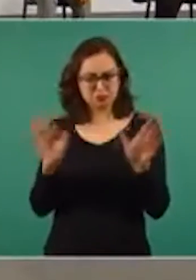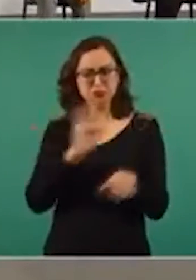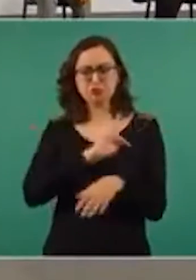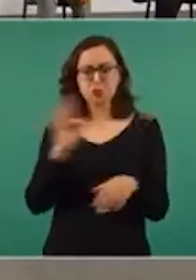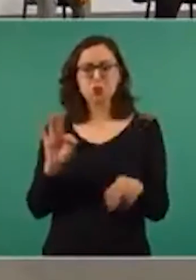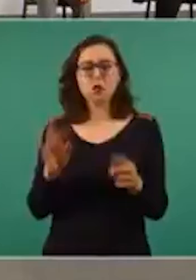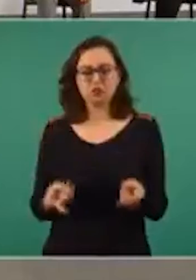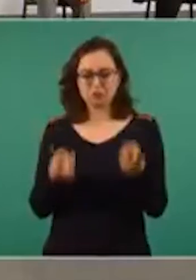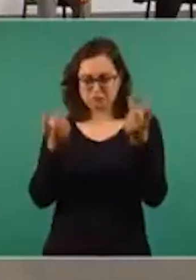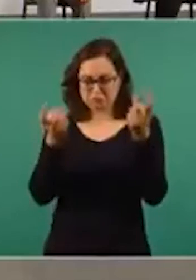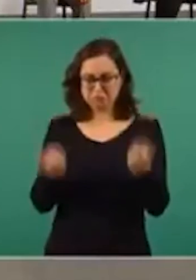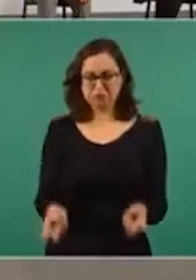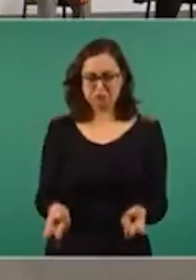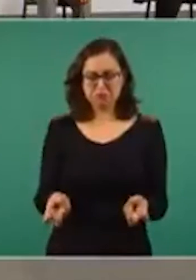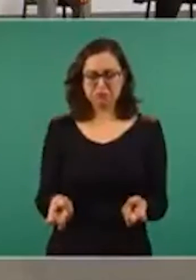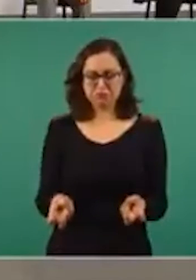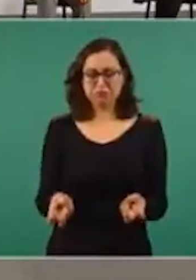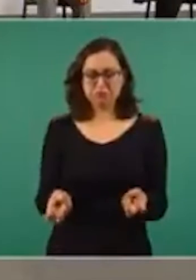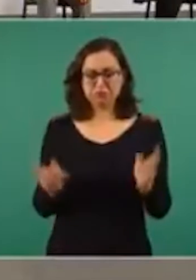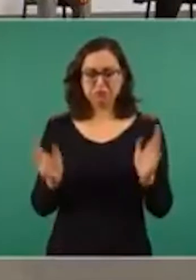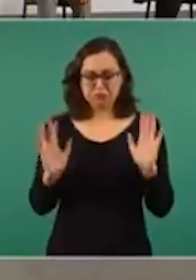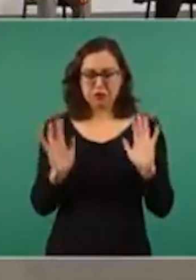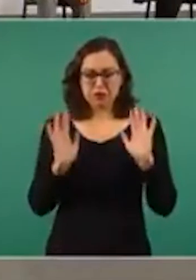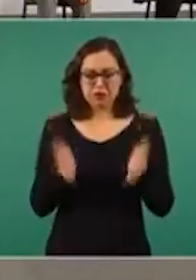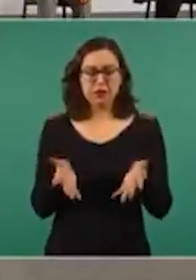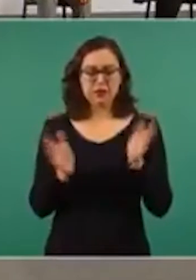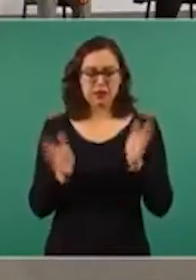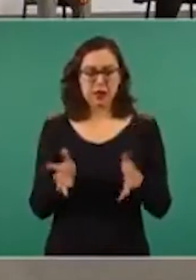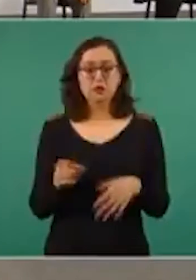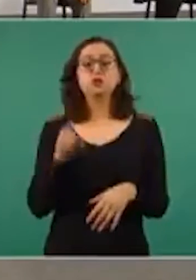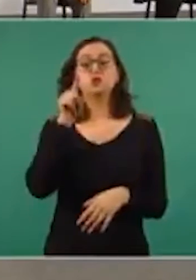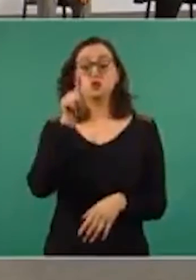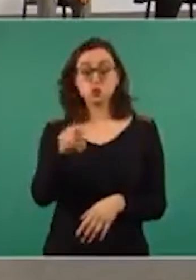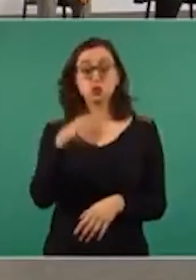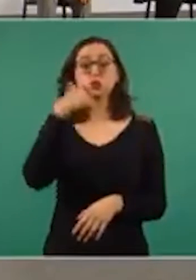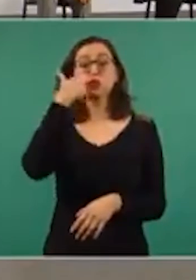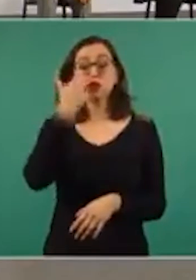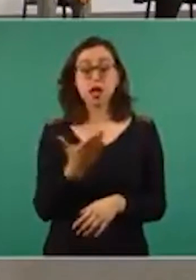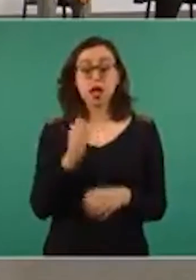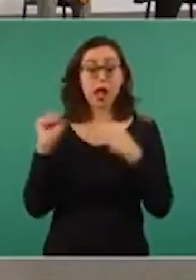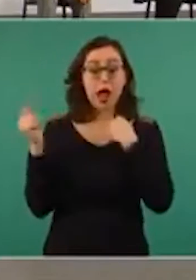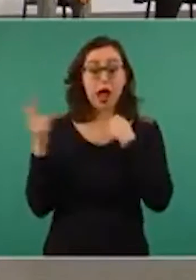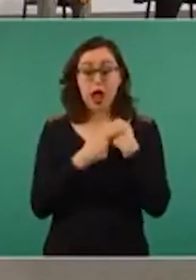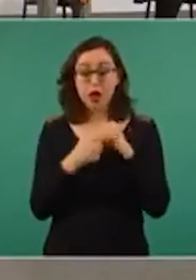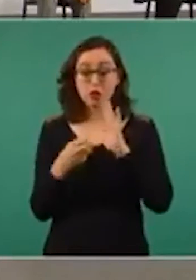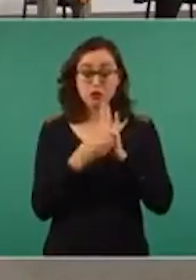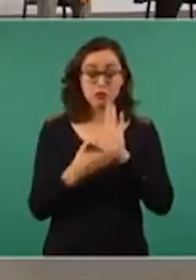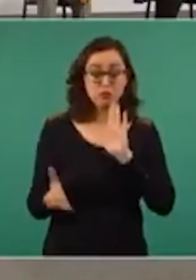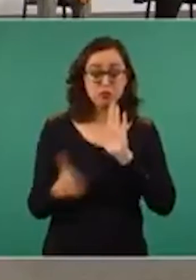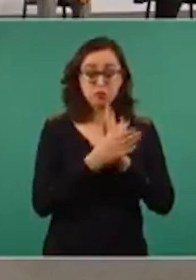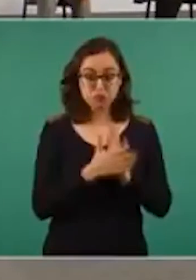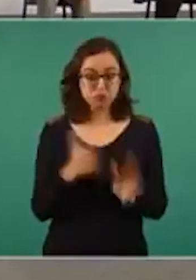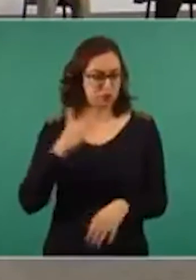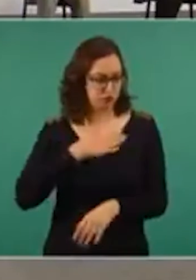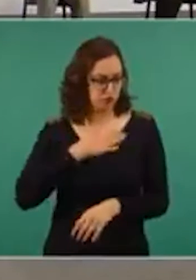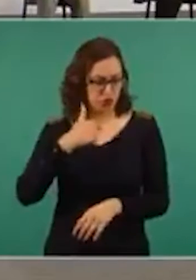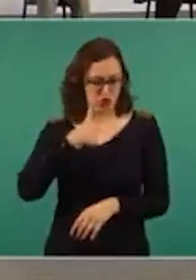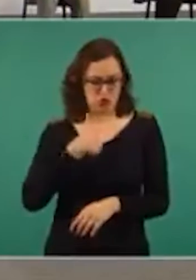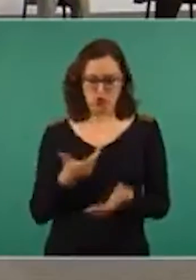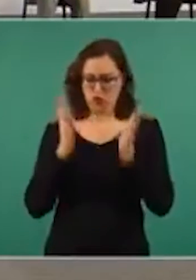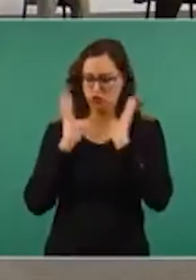pruebas por parte de la población, pero ya si usted quiere tener un comprobante oficial de que ha sido